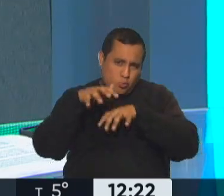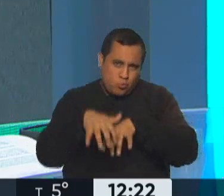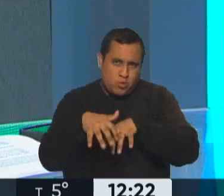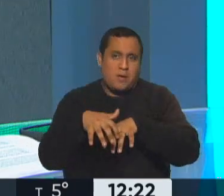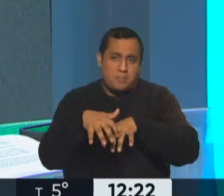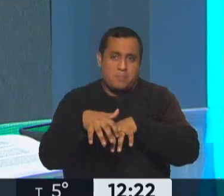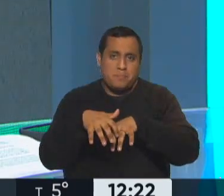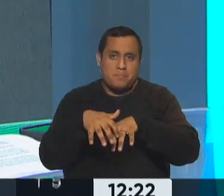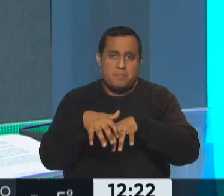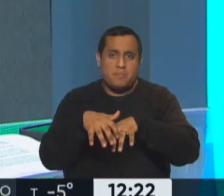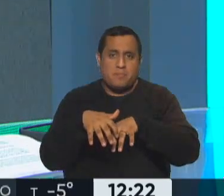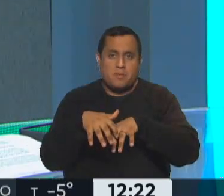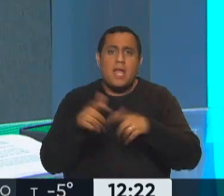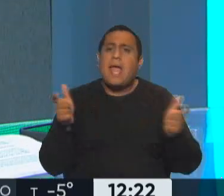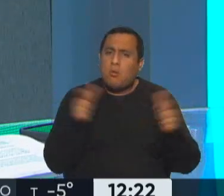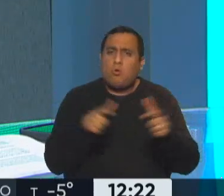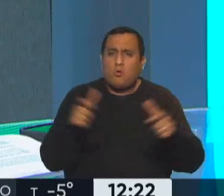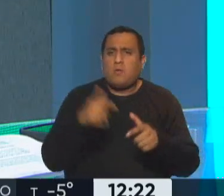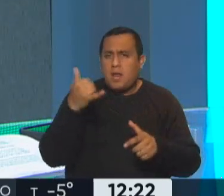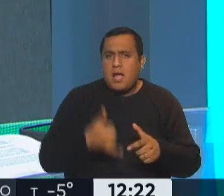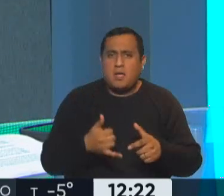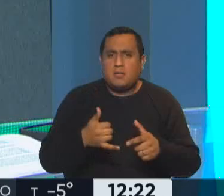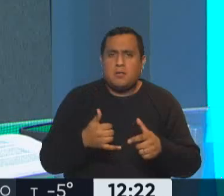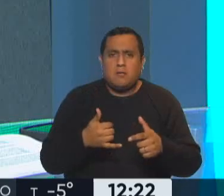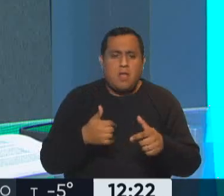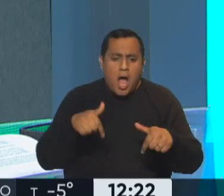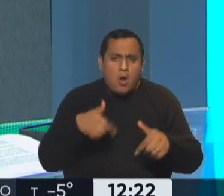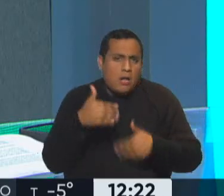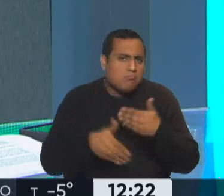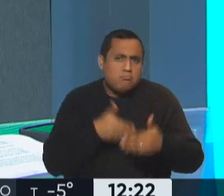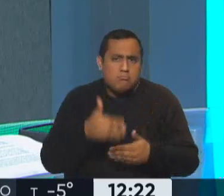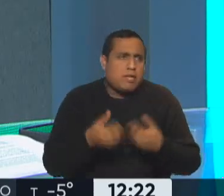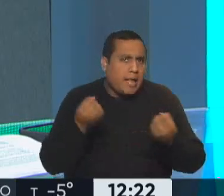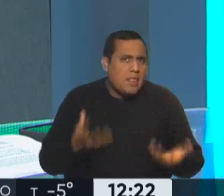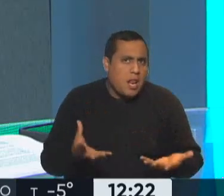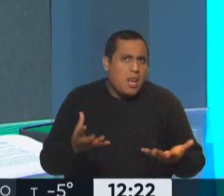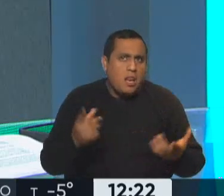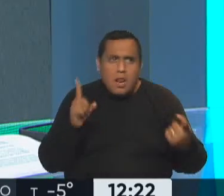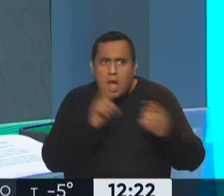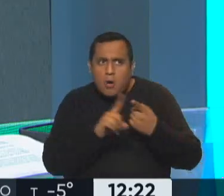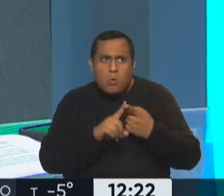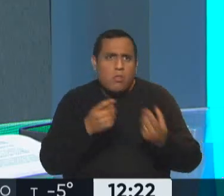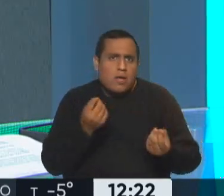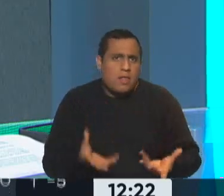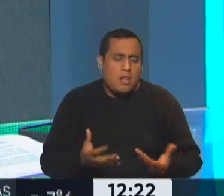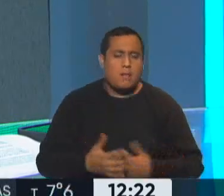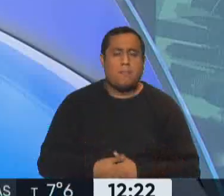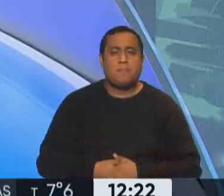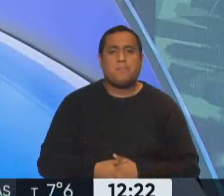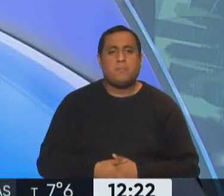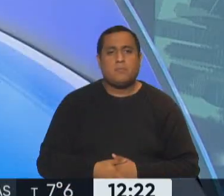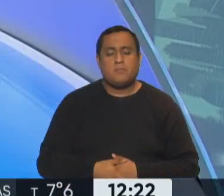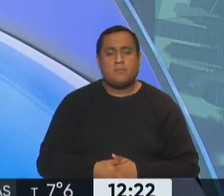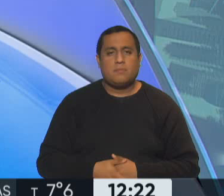algunas reuniones. ¿En qué instancia está la negociación o el acuerdo? Están